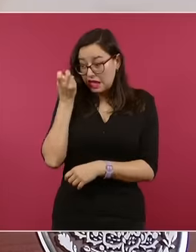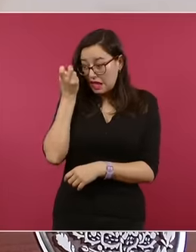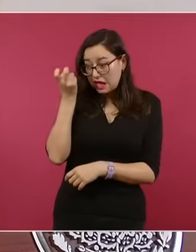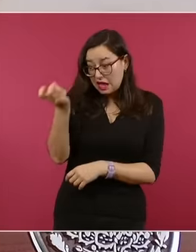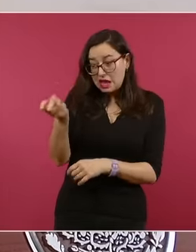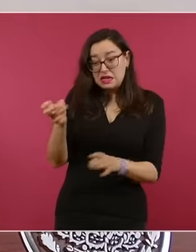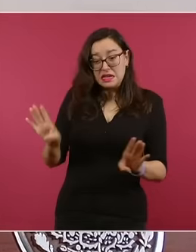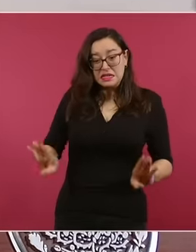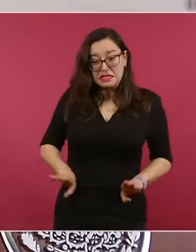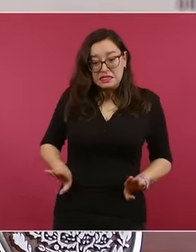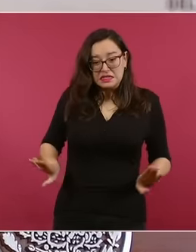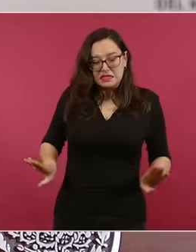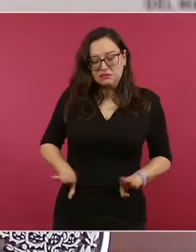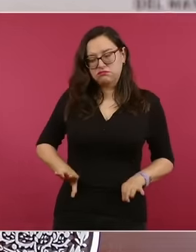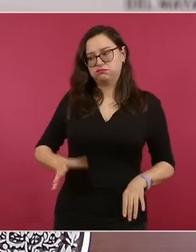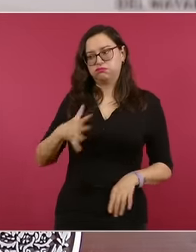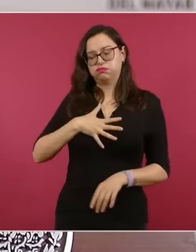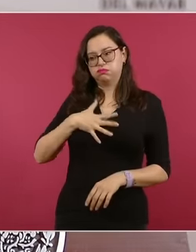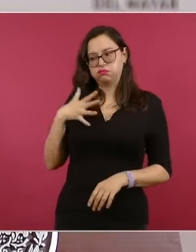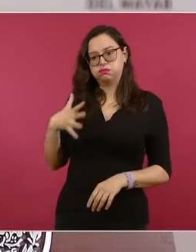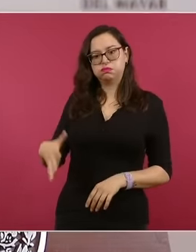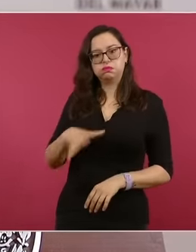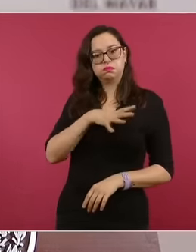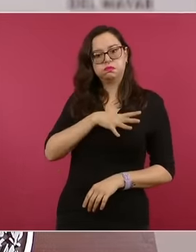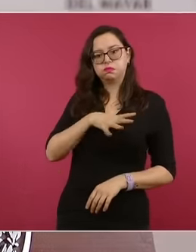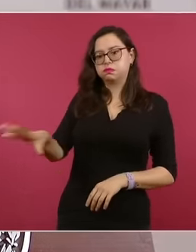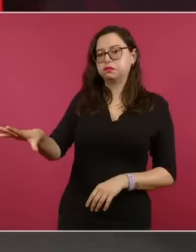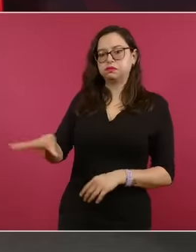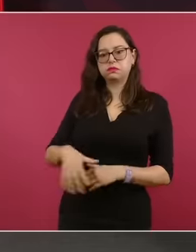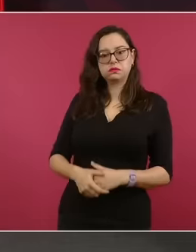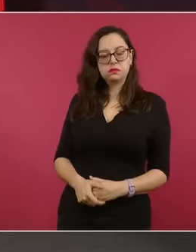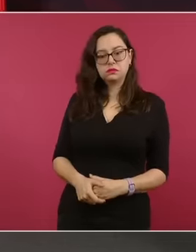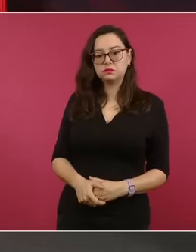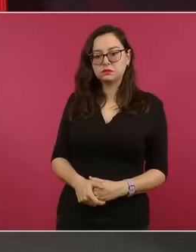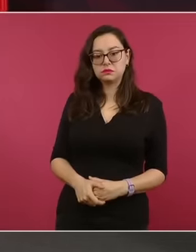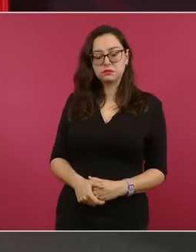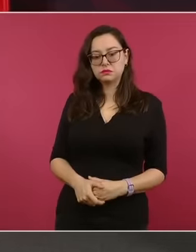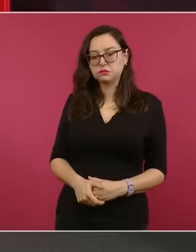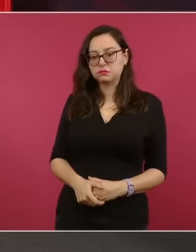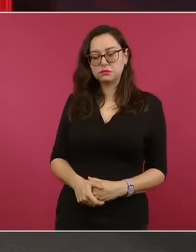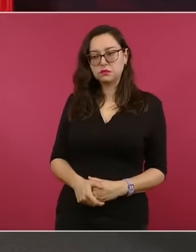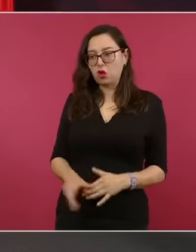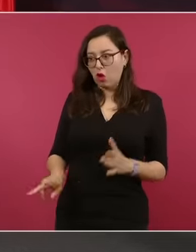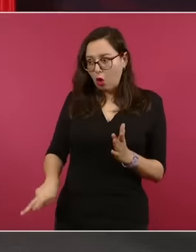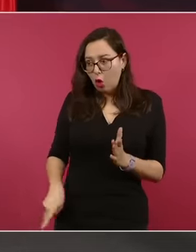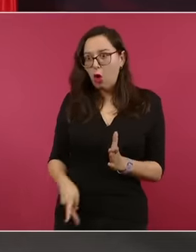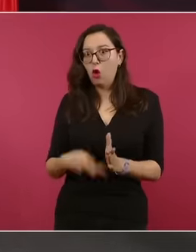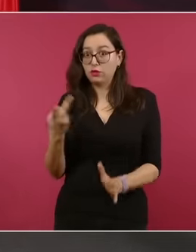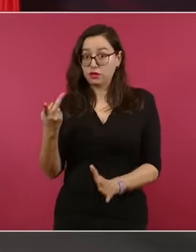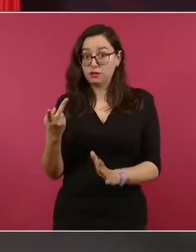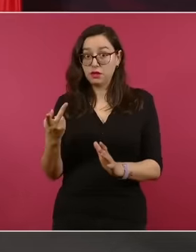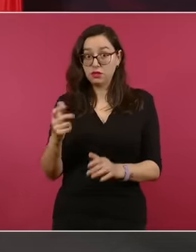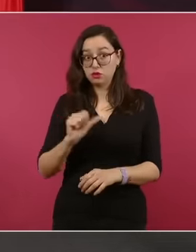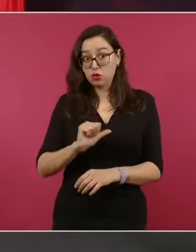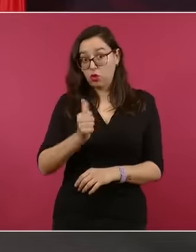sufrió o padeció México